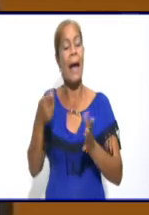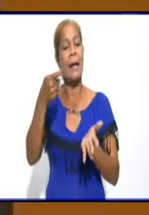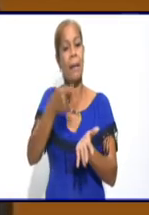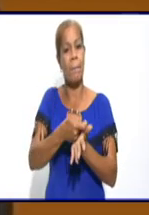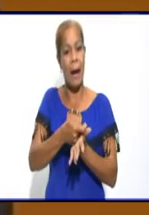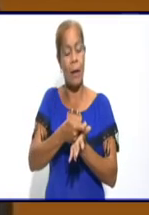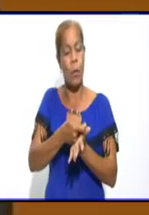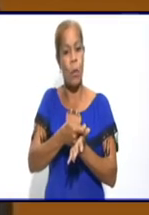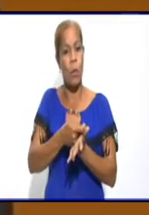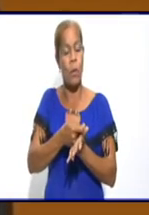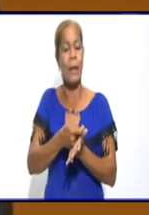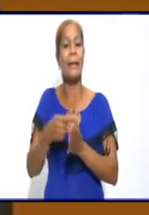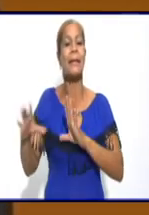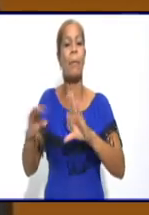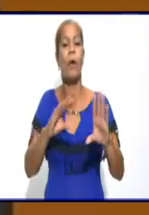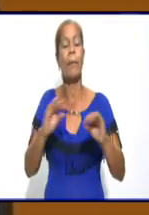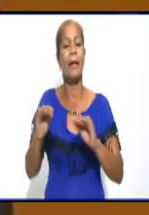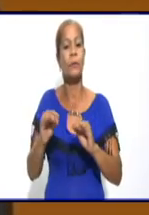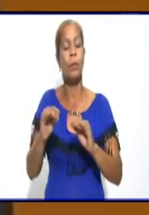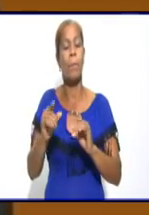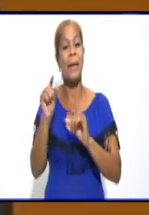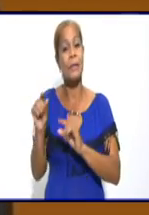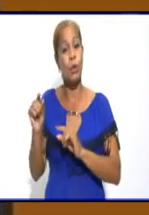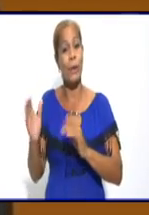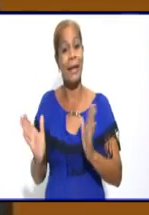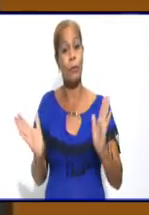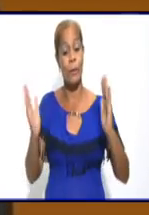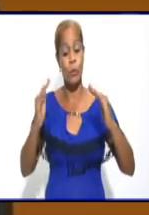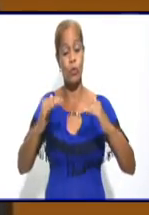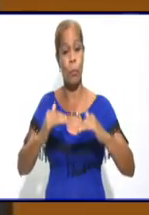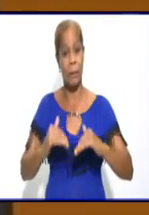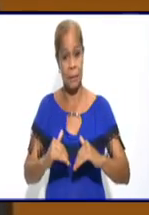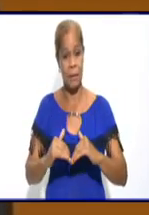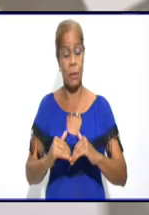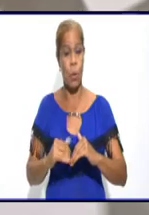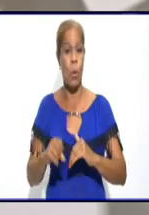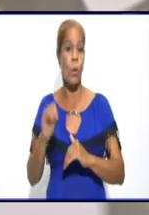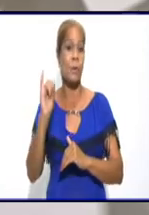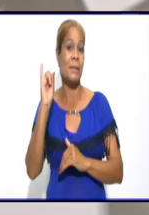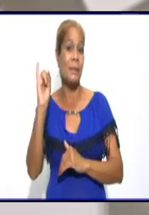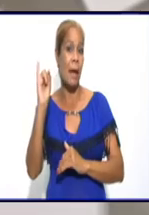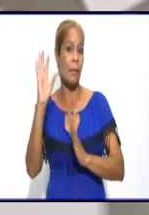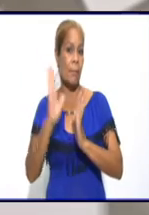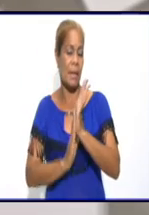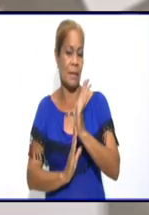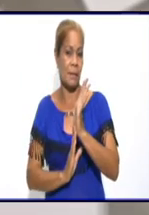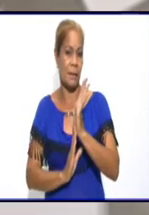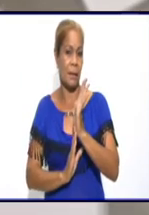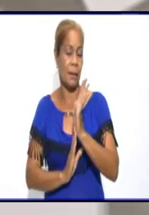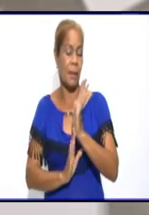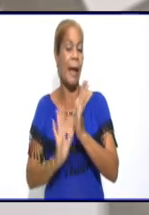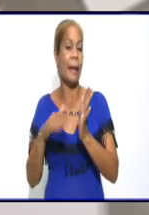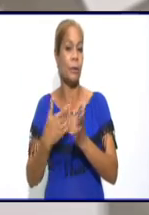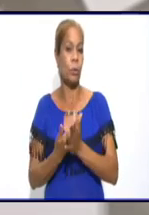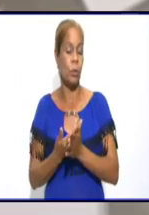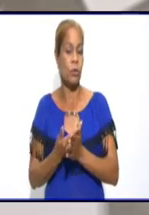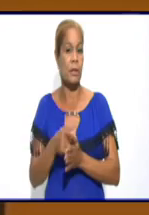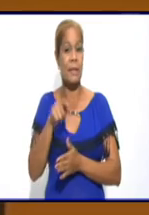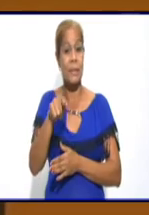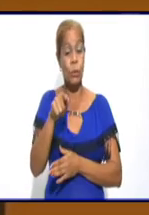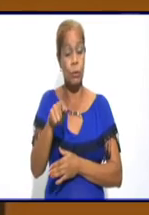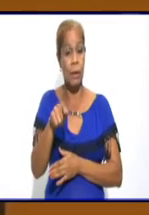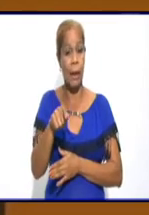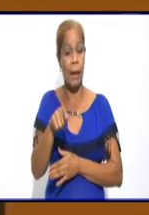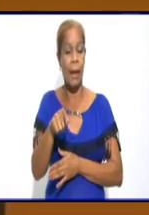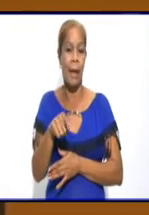suspendidos por seis o más meses, o sea, si usted estuvo suspendido dos meses, tres meses, usted ejerció su actividad el